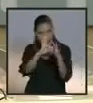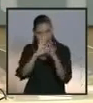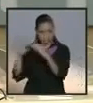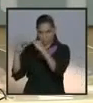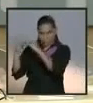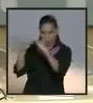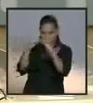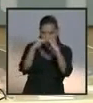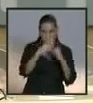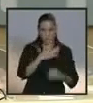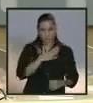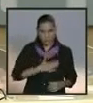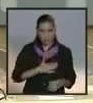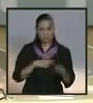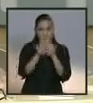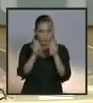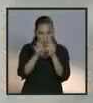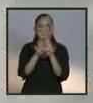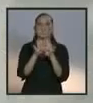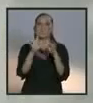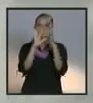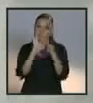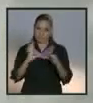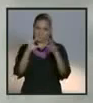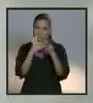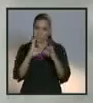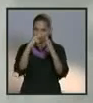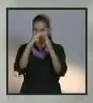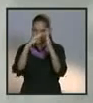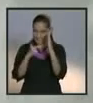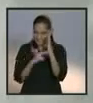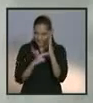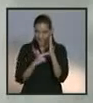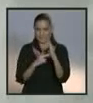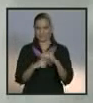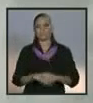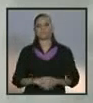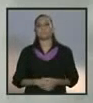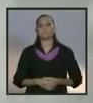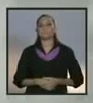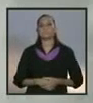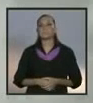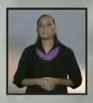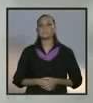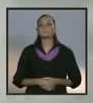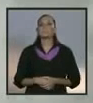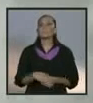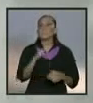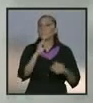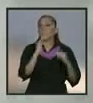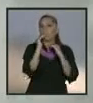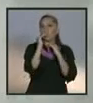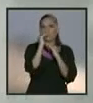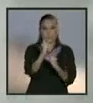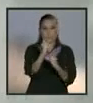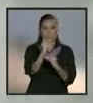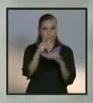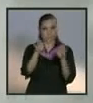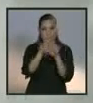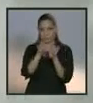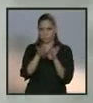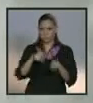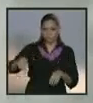informar que las reglas de este debate tienen las siguientes características. El límite de